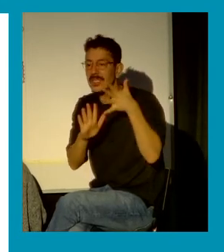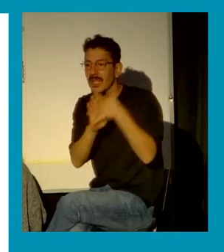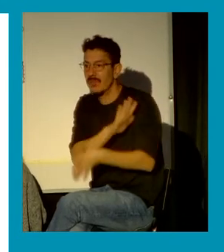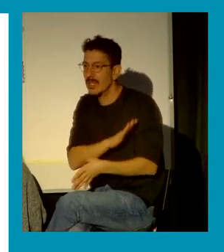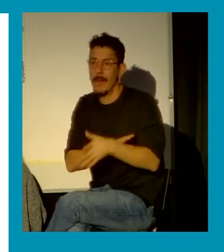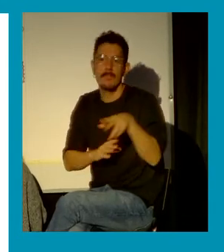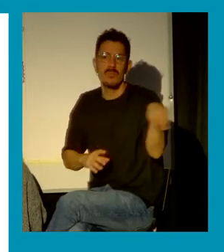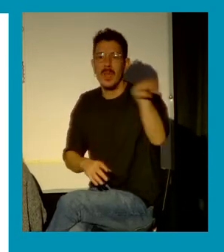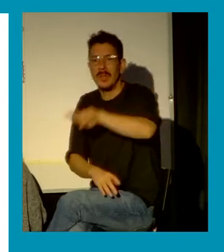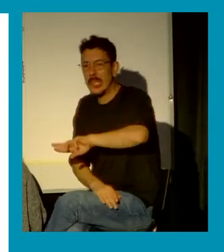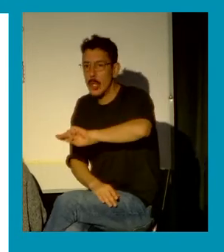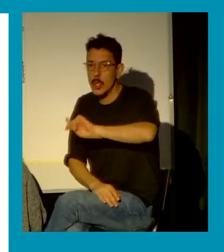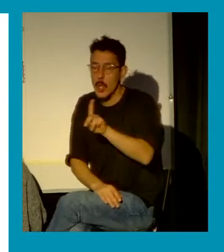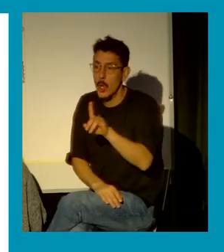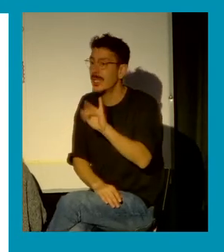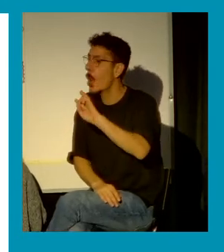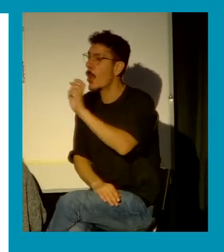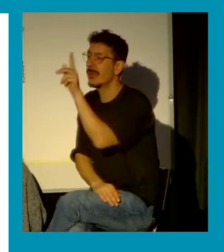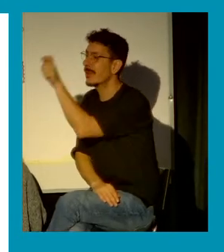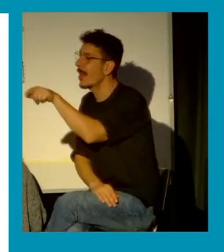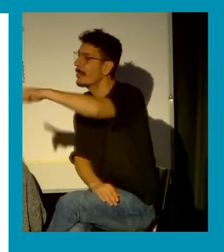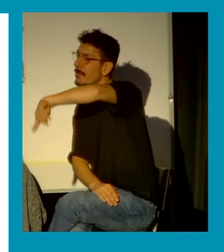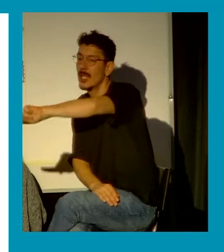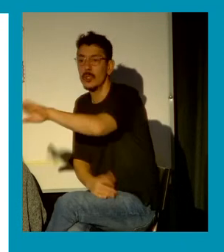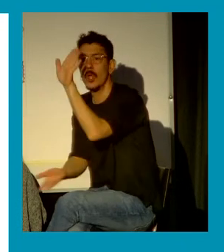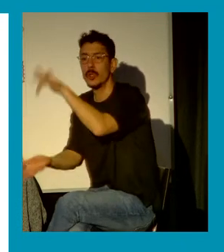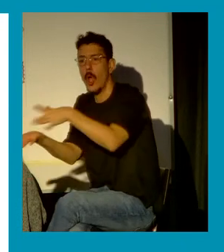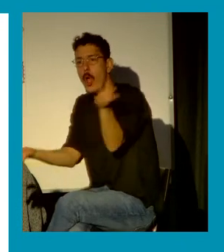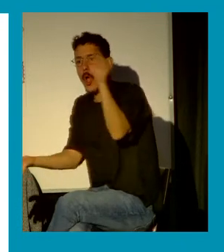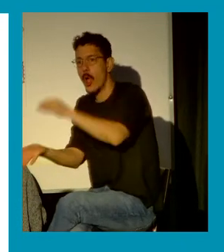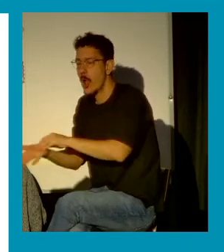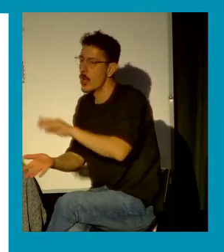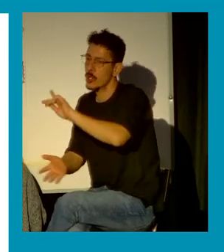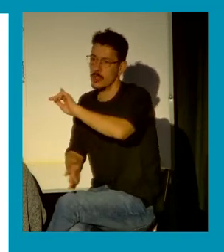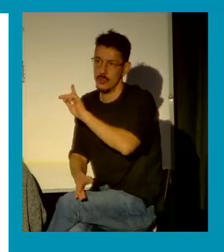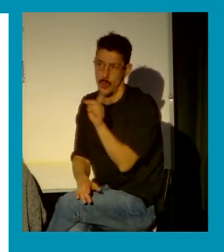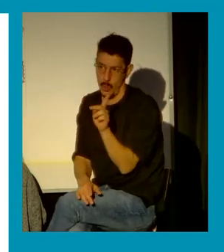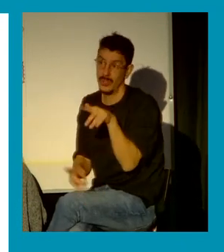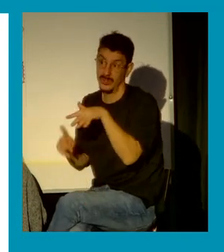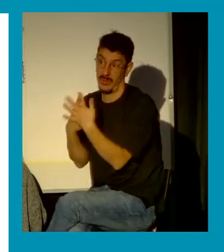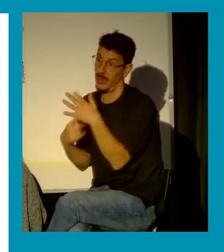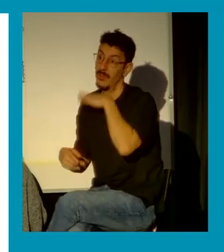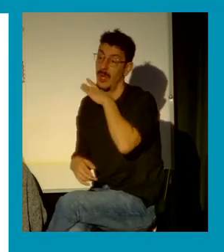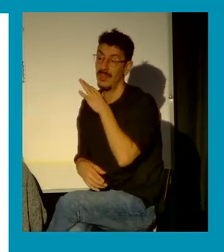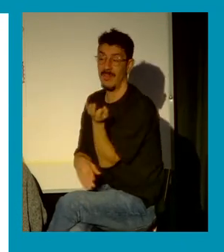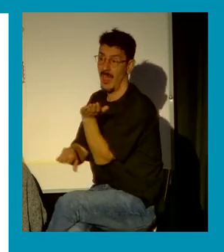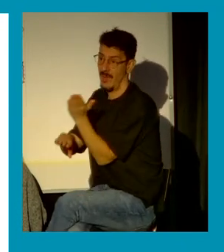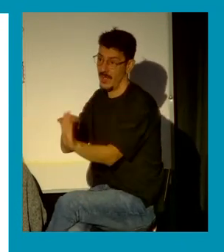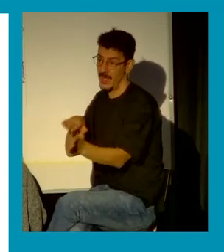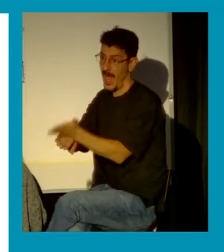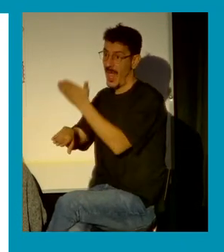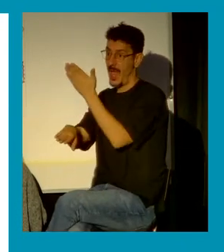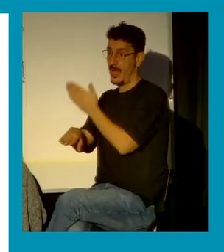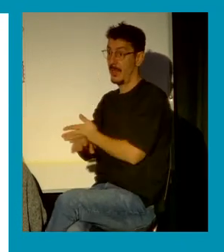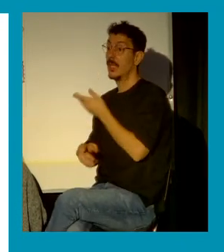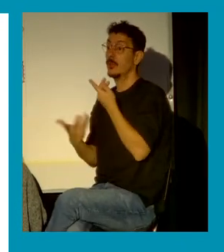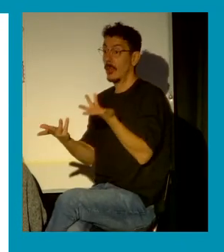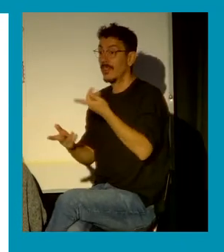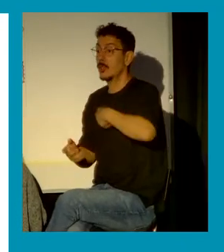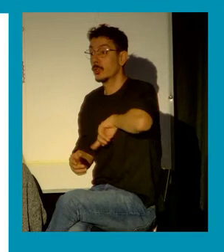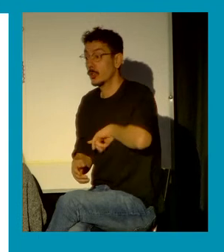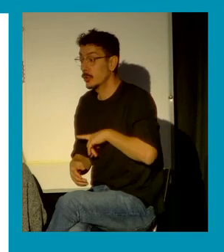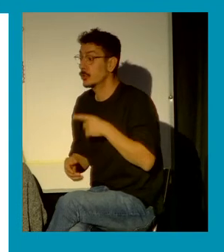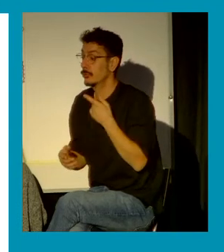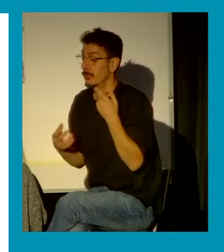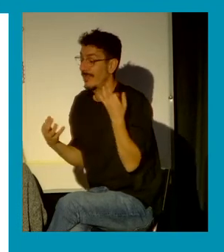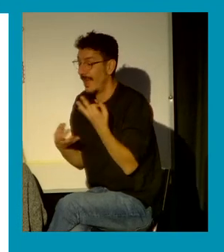repetición a ninguna otra persona que pueda entrar en esa situación de violencia y para eso nos queda para eso nos